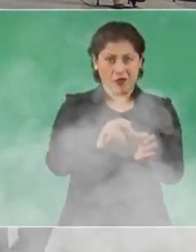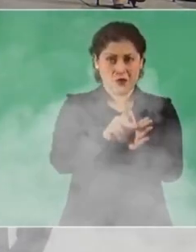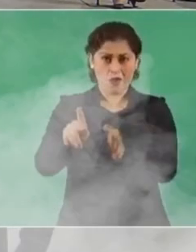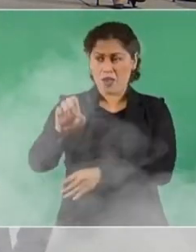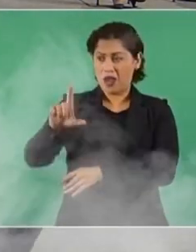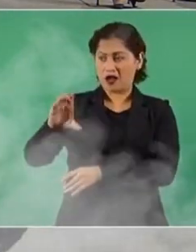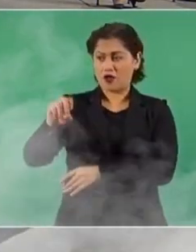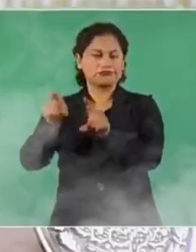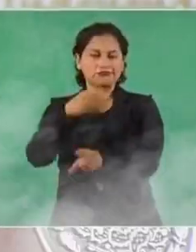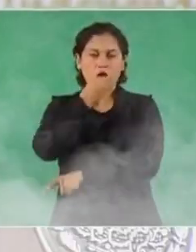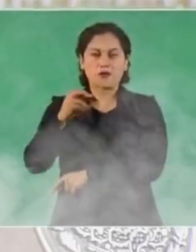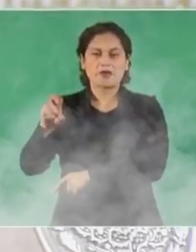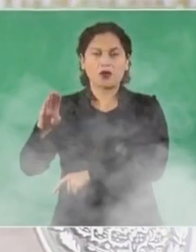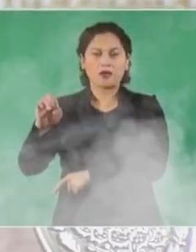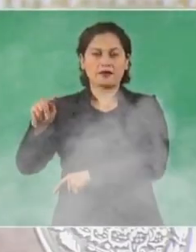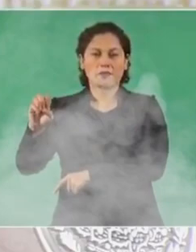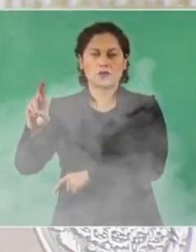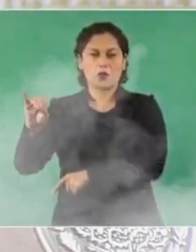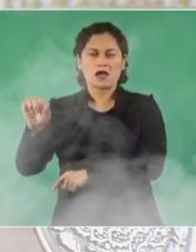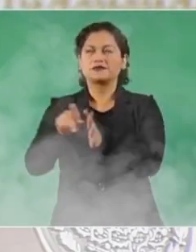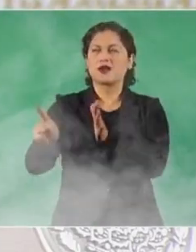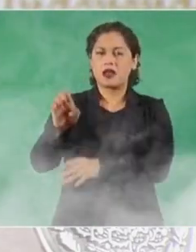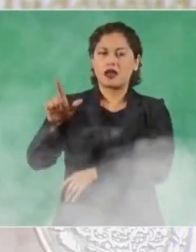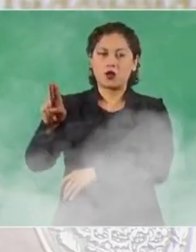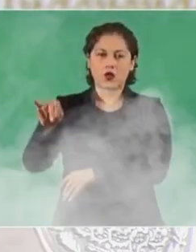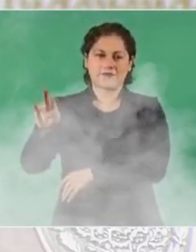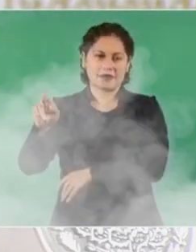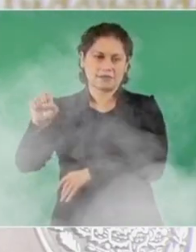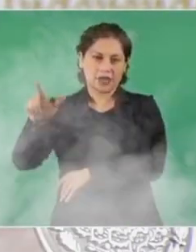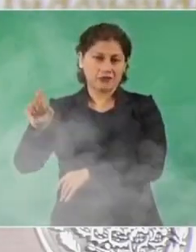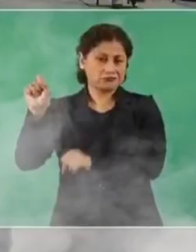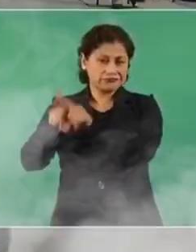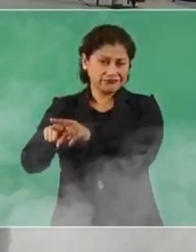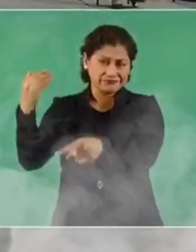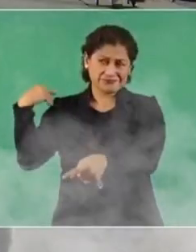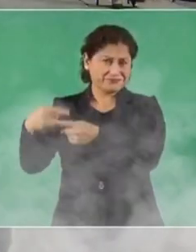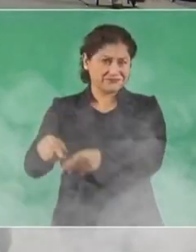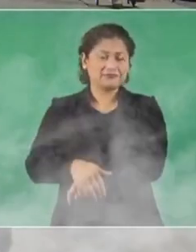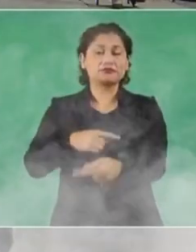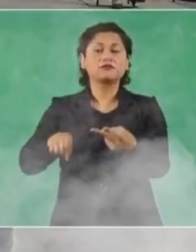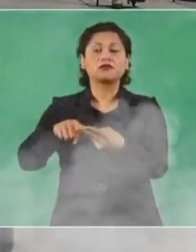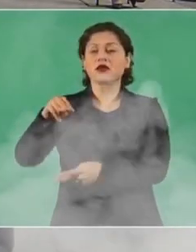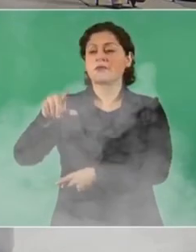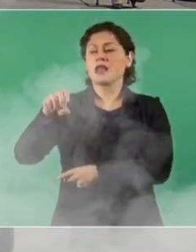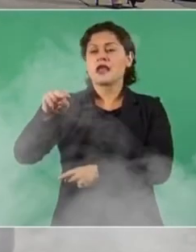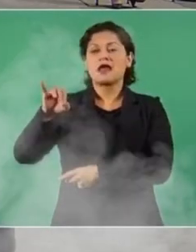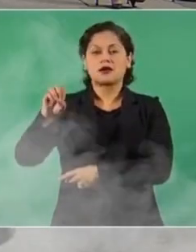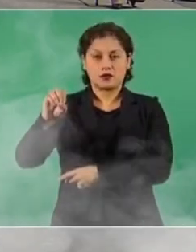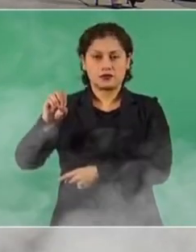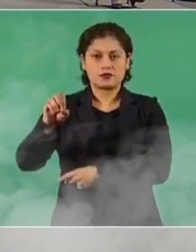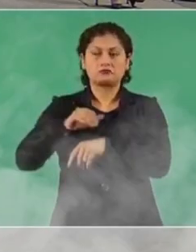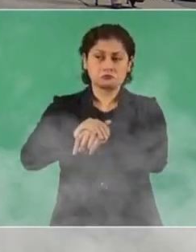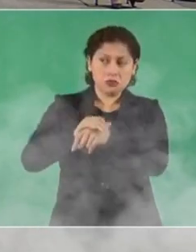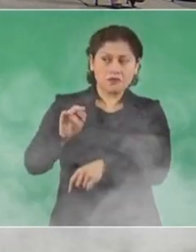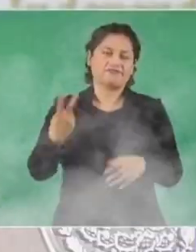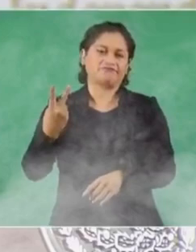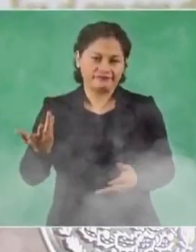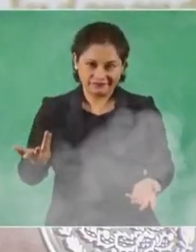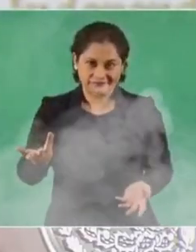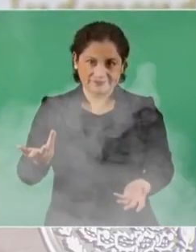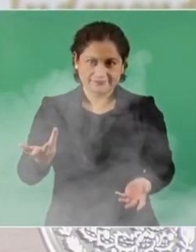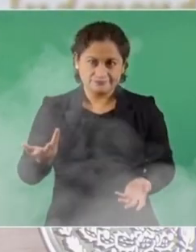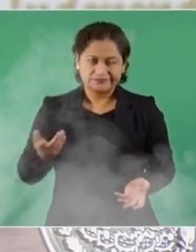de Roberto Rojo, del Universal, ahí está dicho todo, milenio, de nuestro amigo Francisco González,